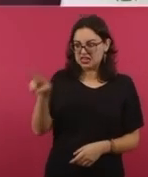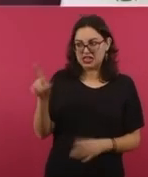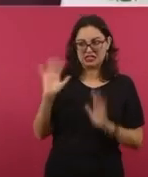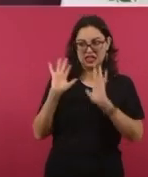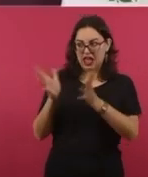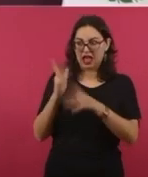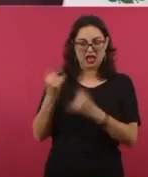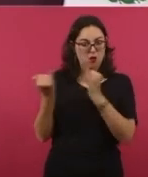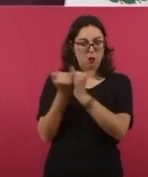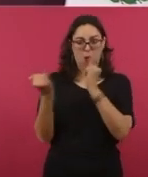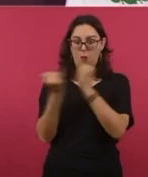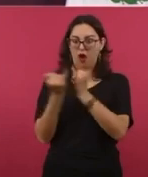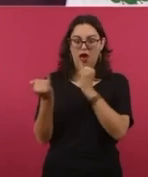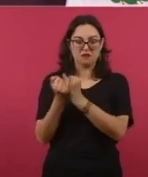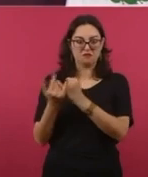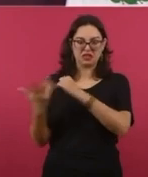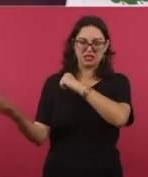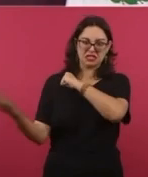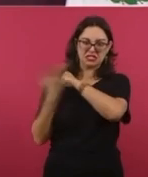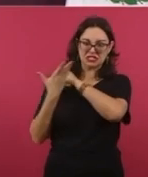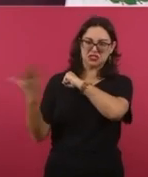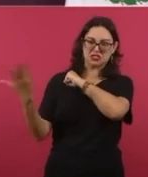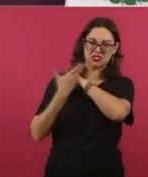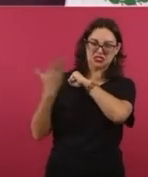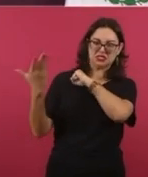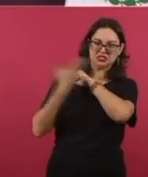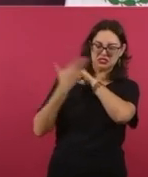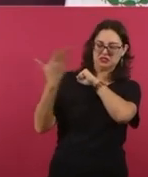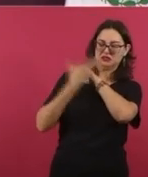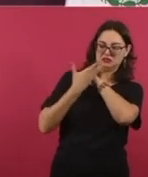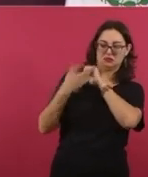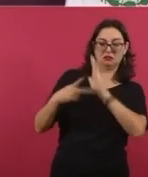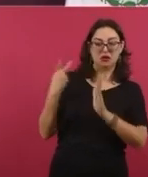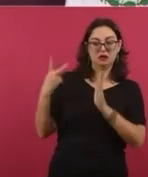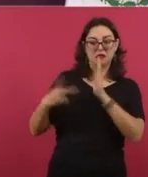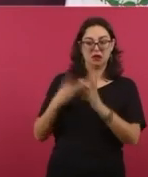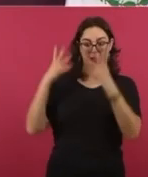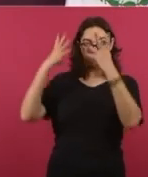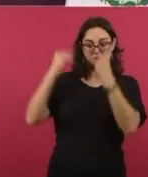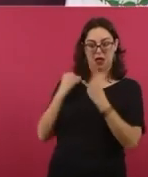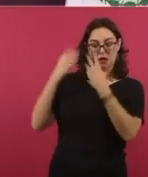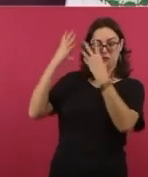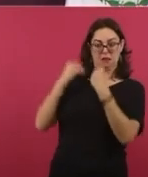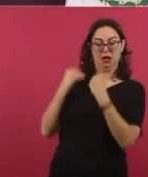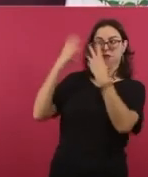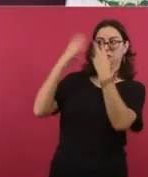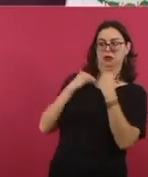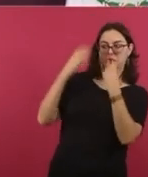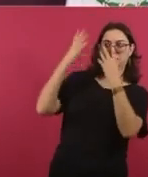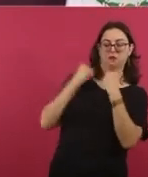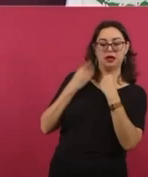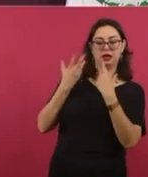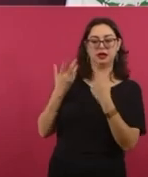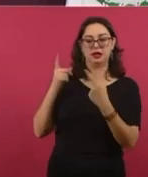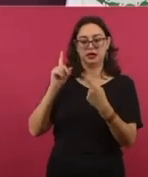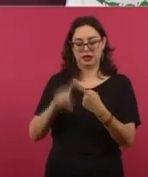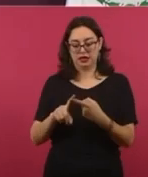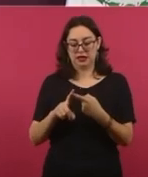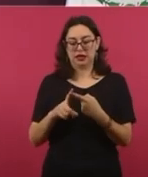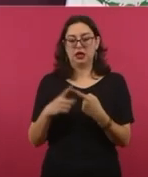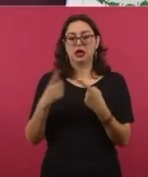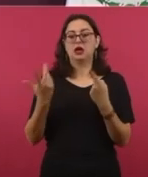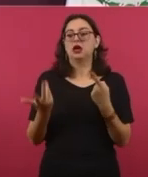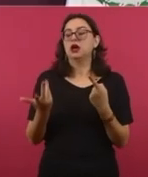el INE y el Tribunal y la Suprema Corte del Derecho,